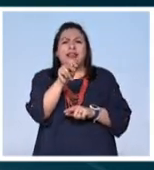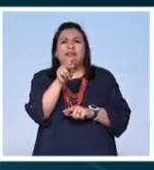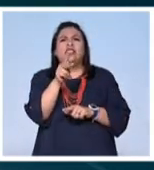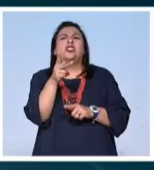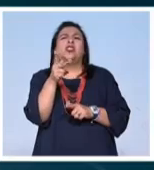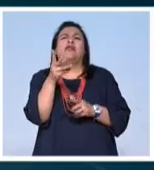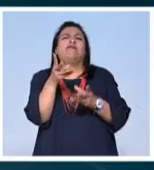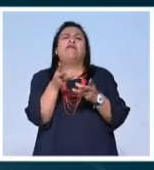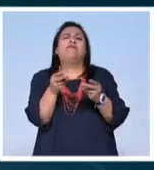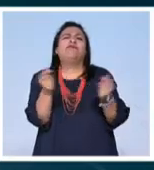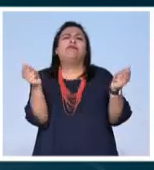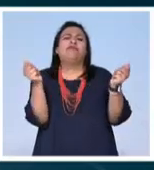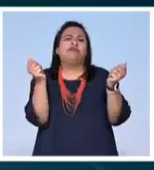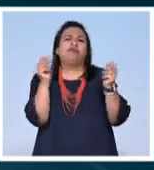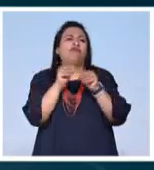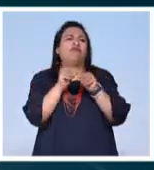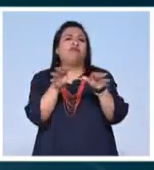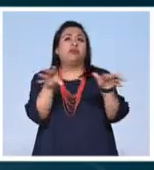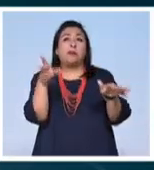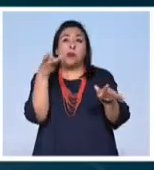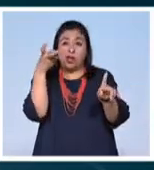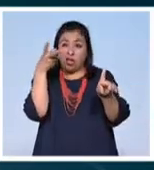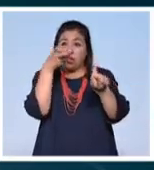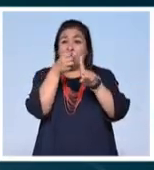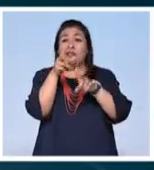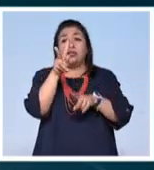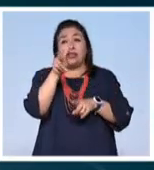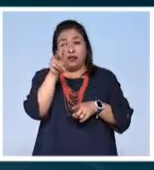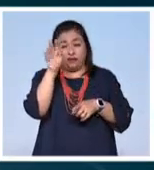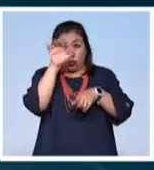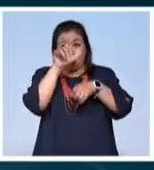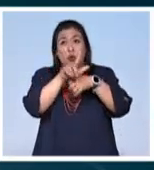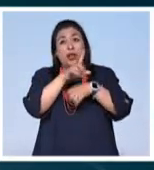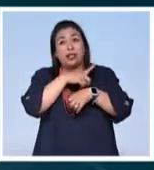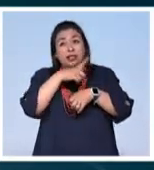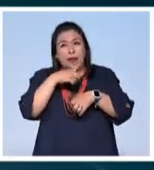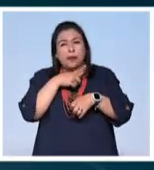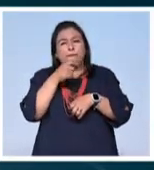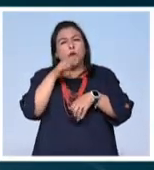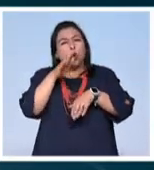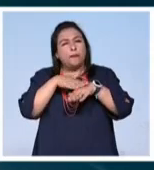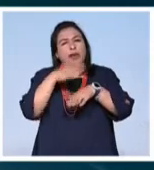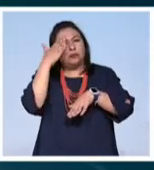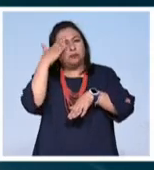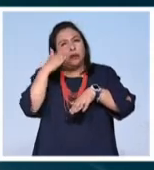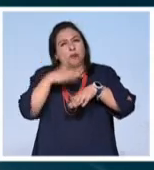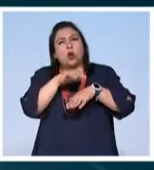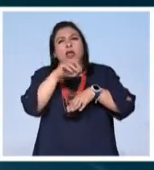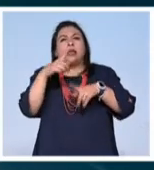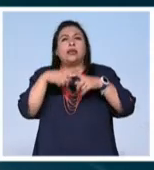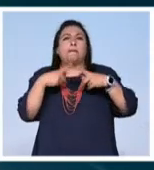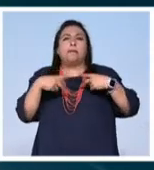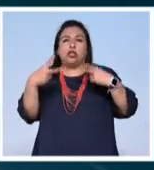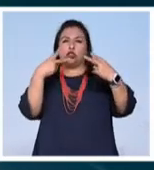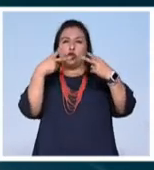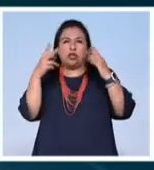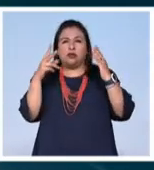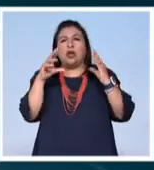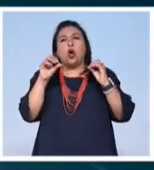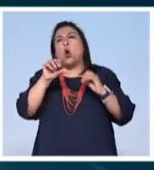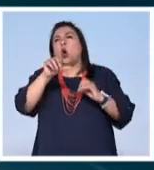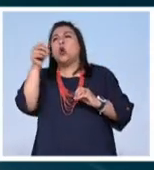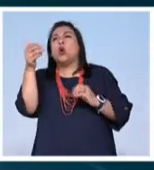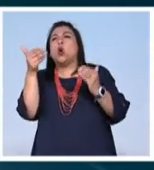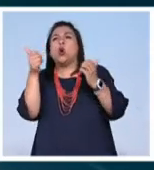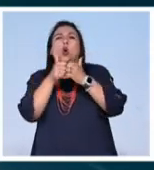un medio efímero por ello el gran reto de la televisión cultural era quedar un poco más en la memoria de los espectadores que los productos